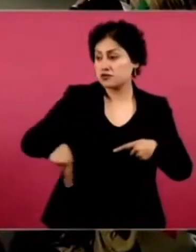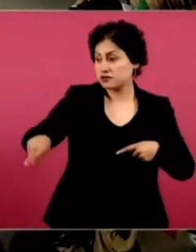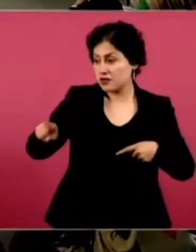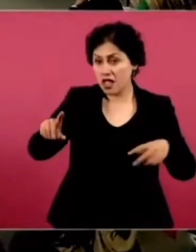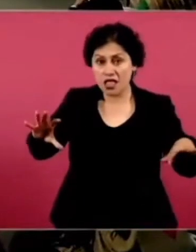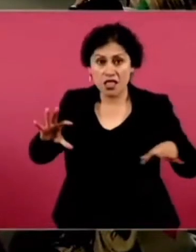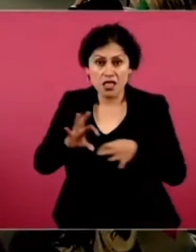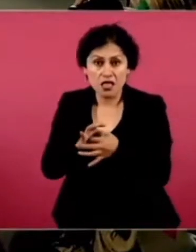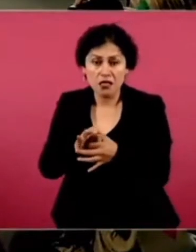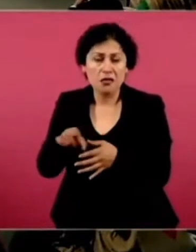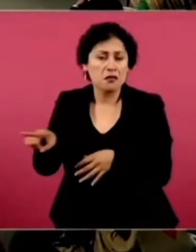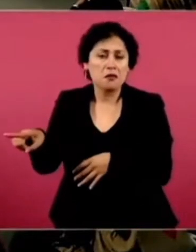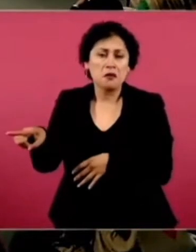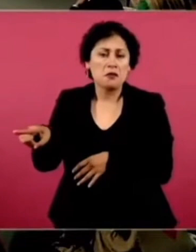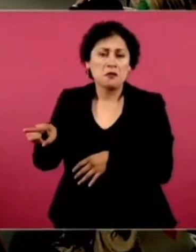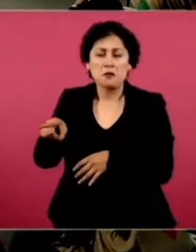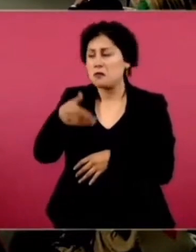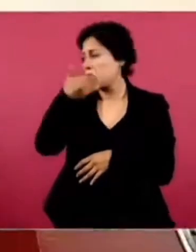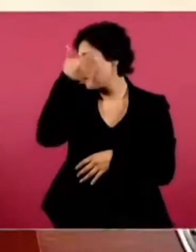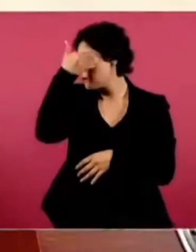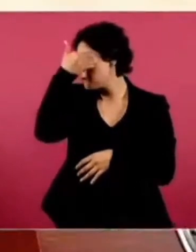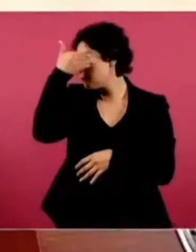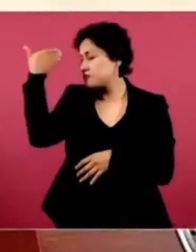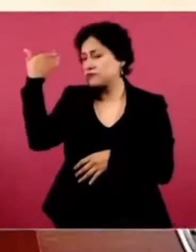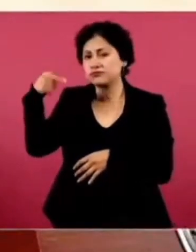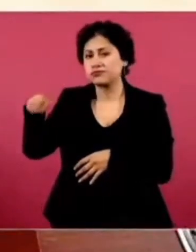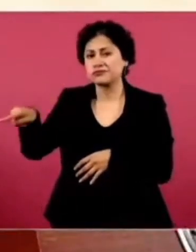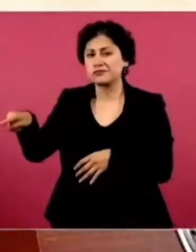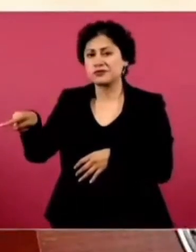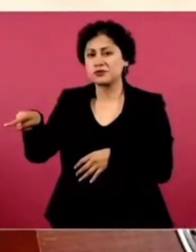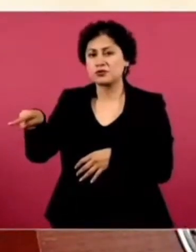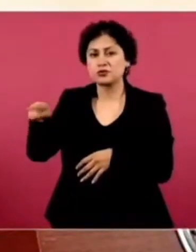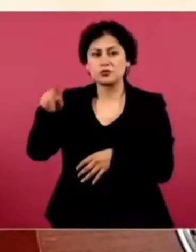Están completamente separados del pueblo.